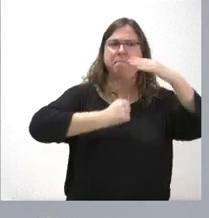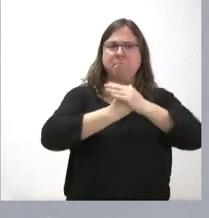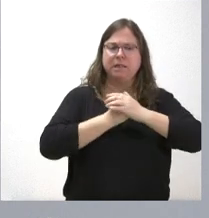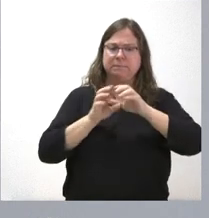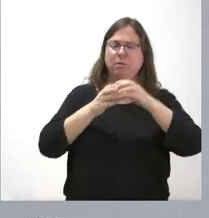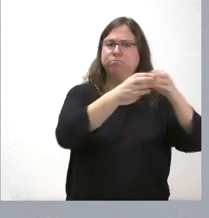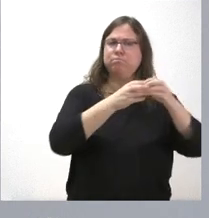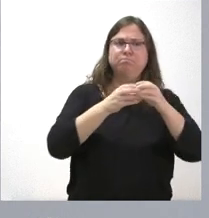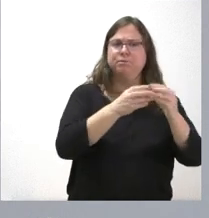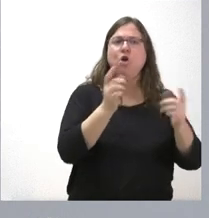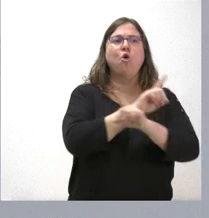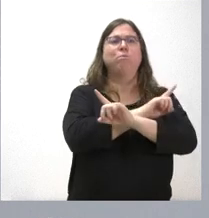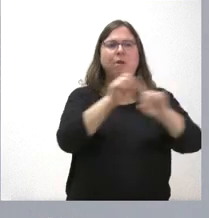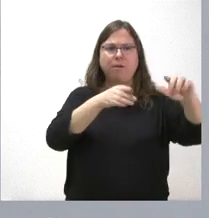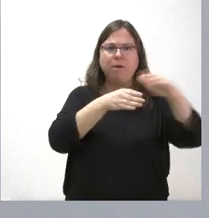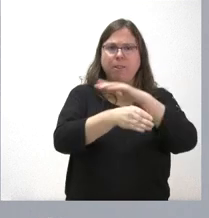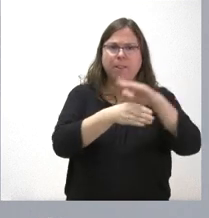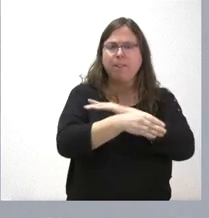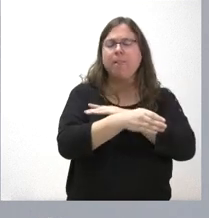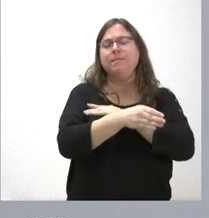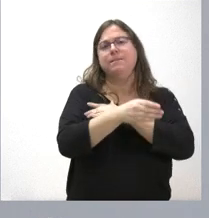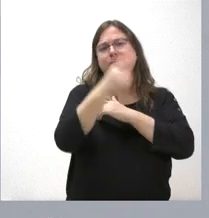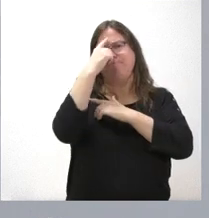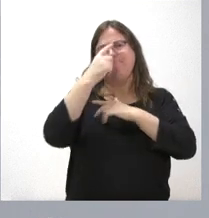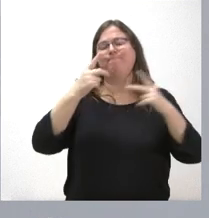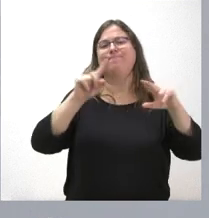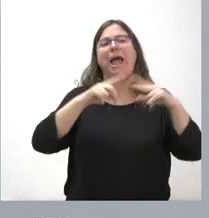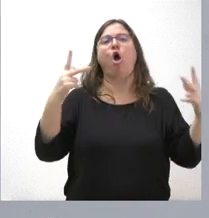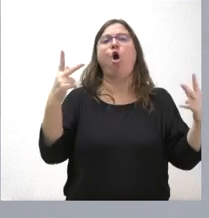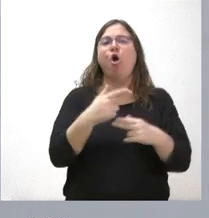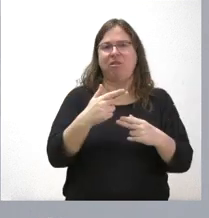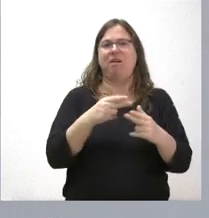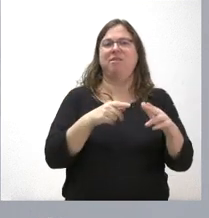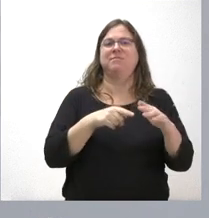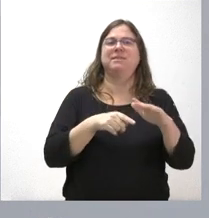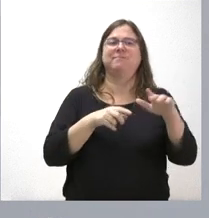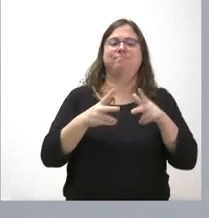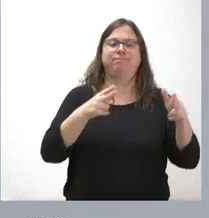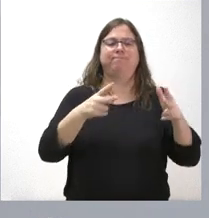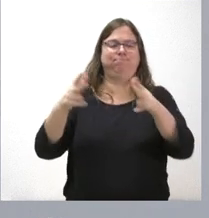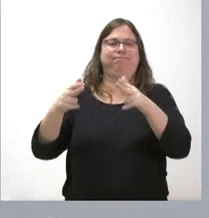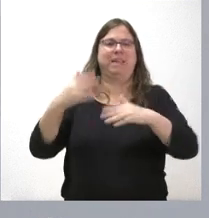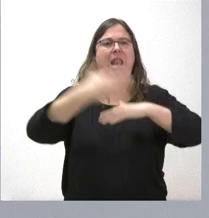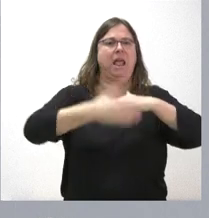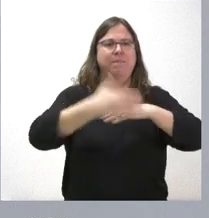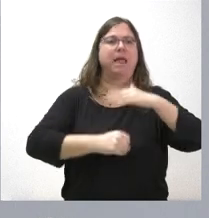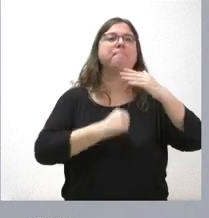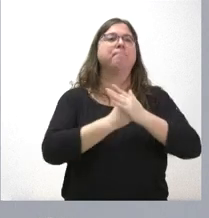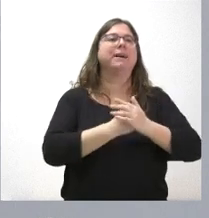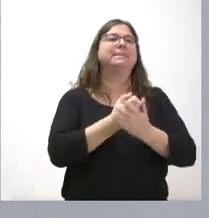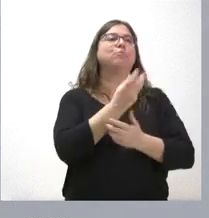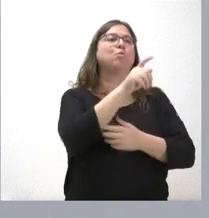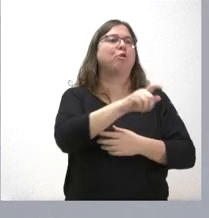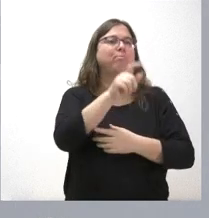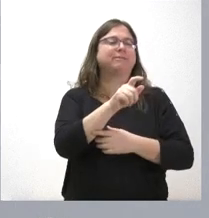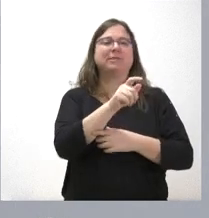afluencia de establecer prohibiciones de asistencia de cortar esos trámites o esos tramos o de establecer cupos anticipados en el tiempo